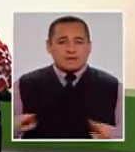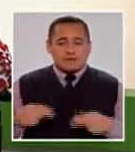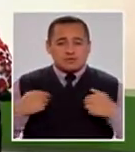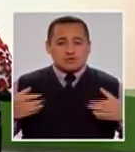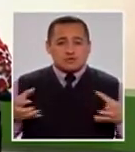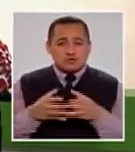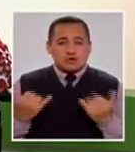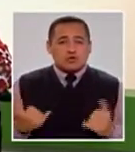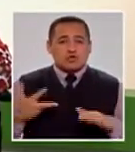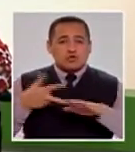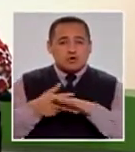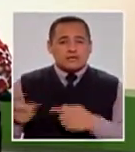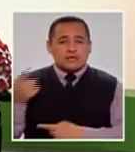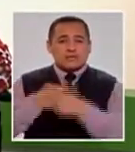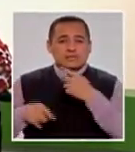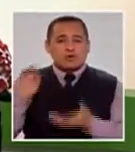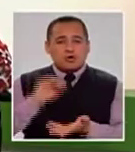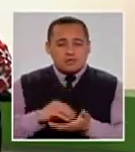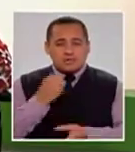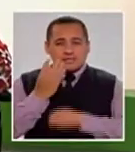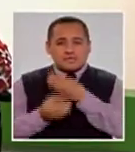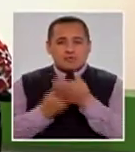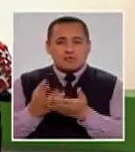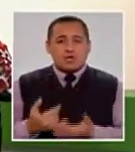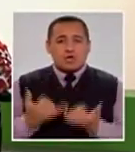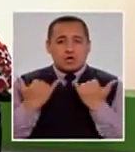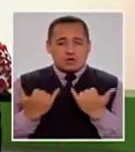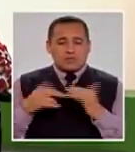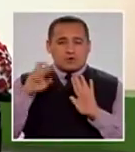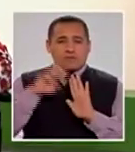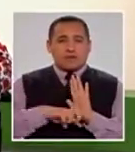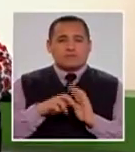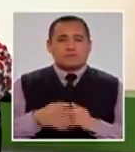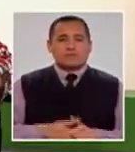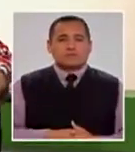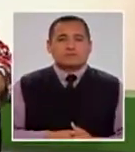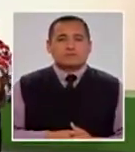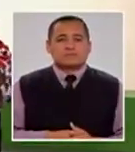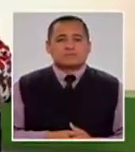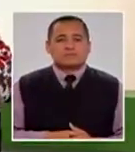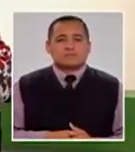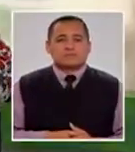Navidad. Nosotros vamos a una pequeña pausa y regresamos con mucho más hoy aquí en el programa.